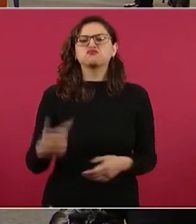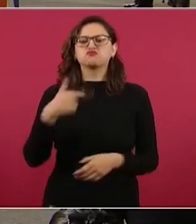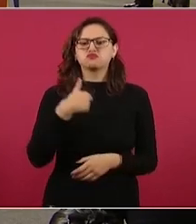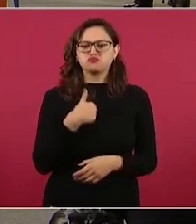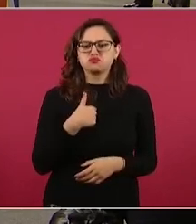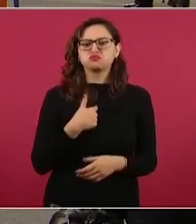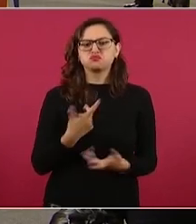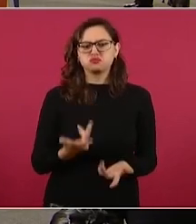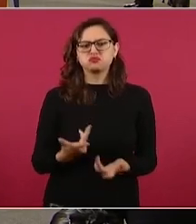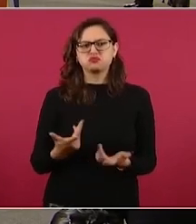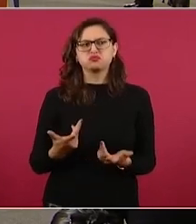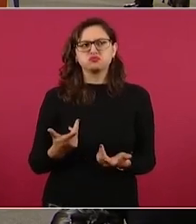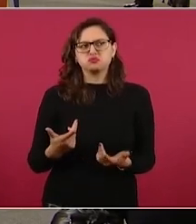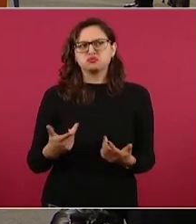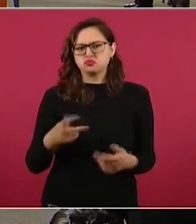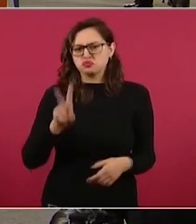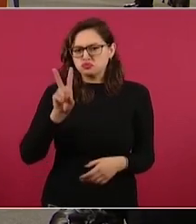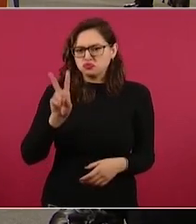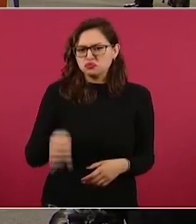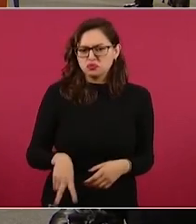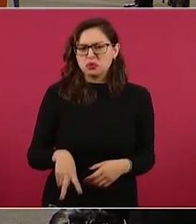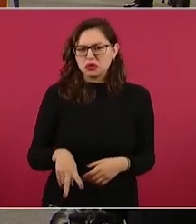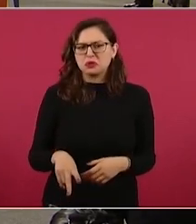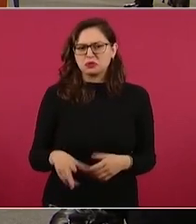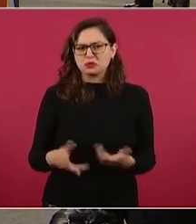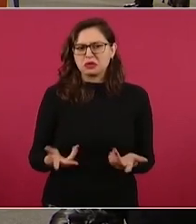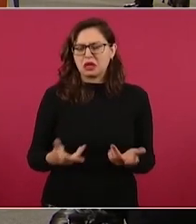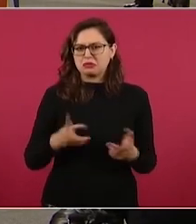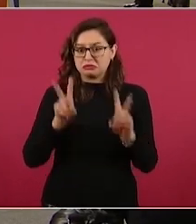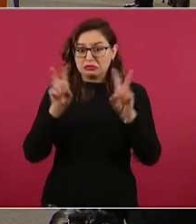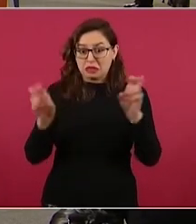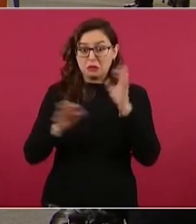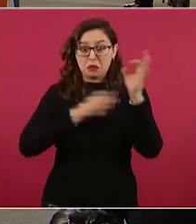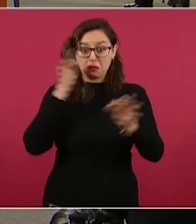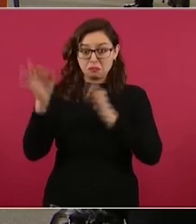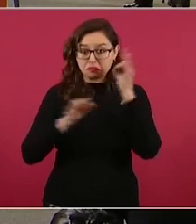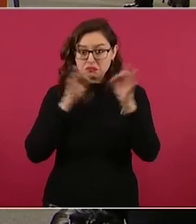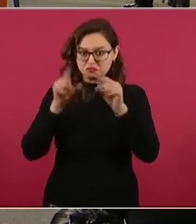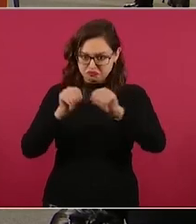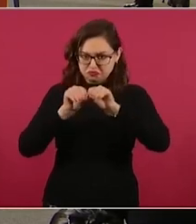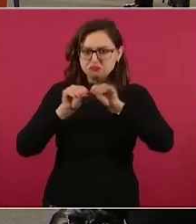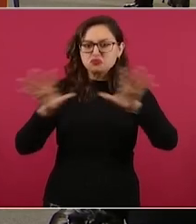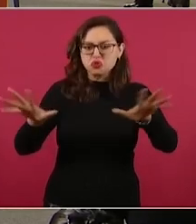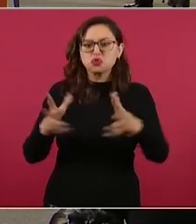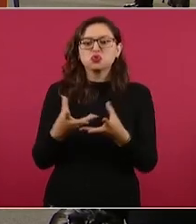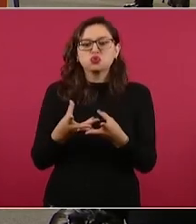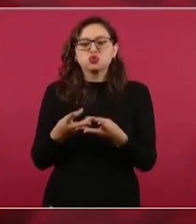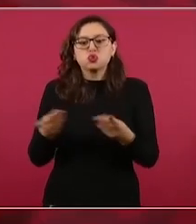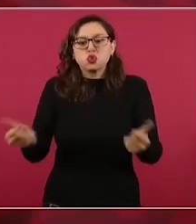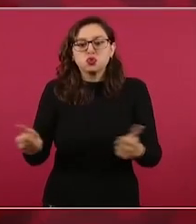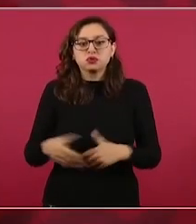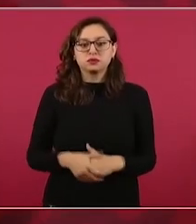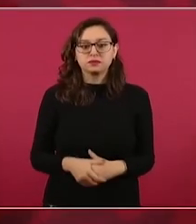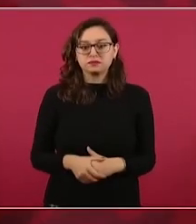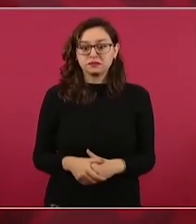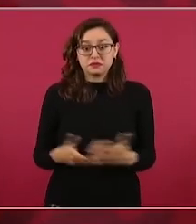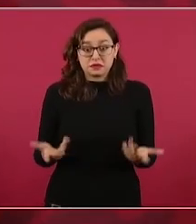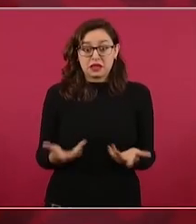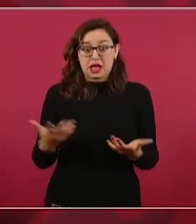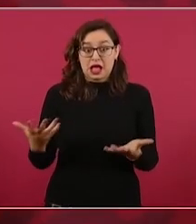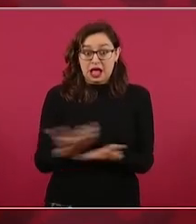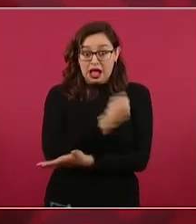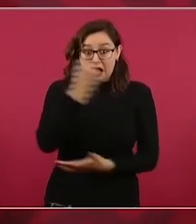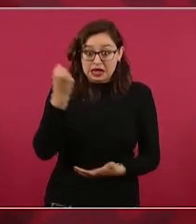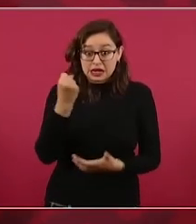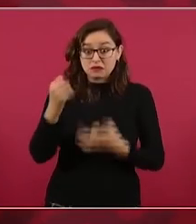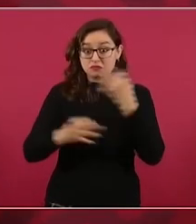la solución a nivel de mercadotecnia esta campaña no se gana con publicidad se gana